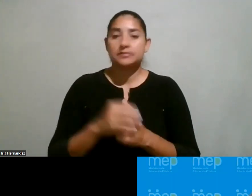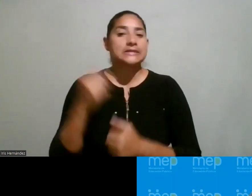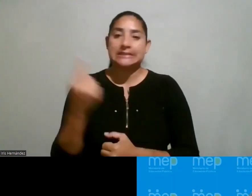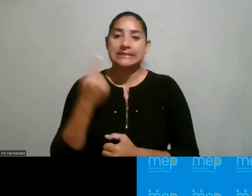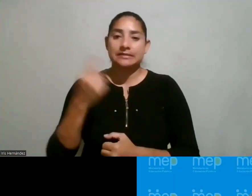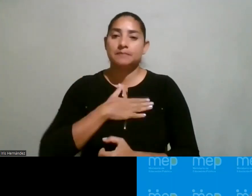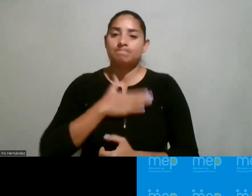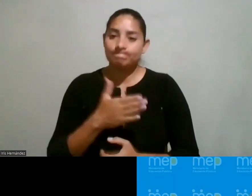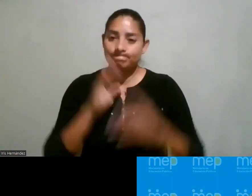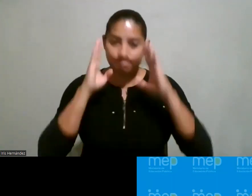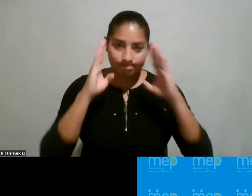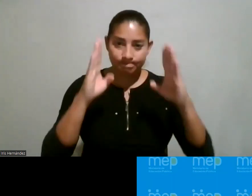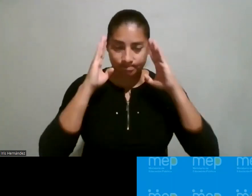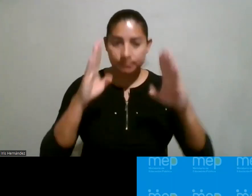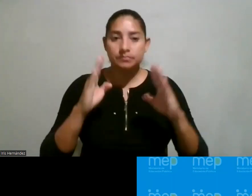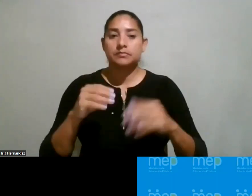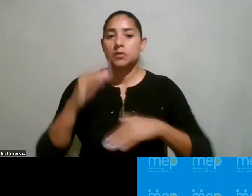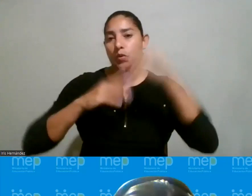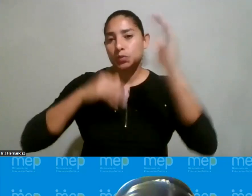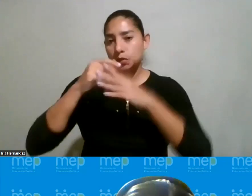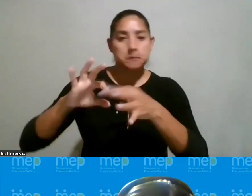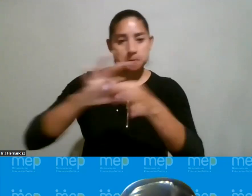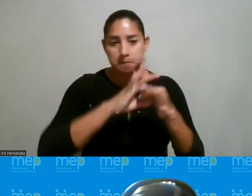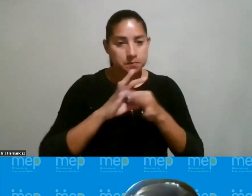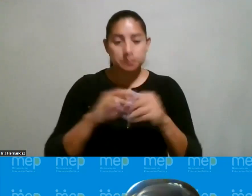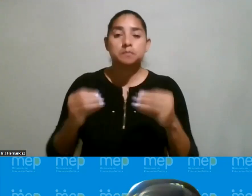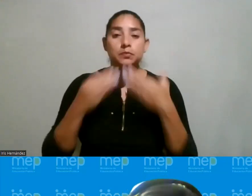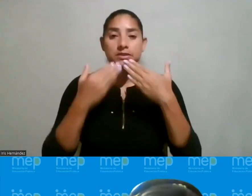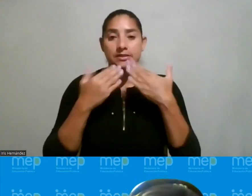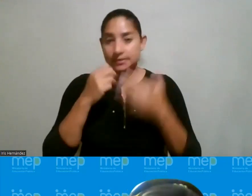pues atentos para poder construir de manera conjunta. Muchas gracias.